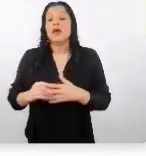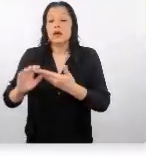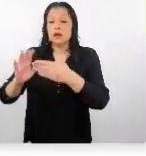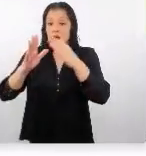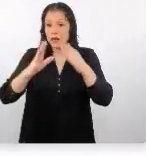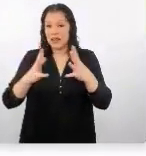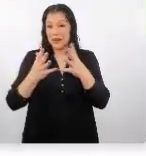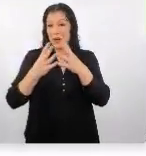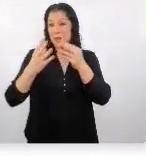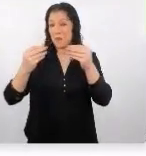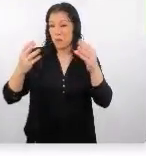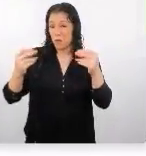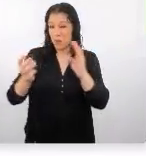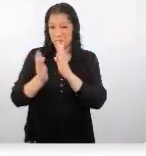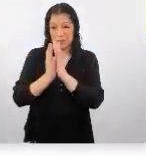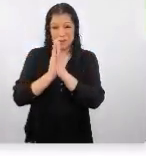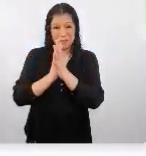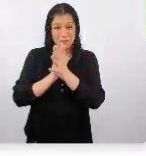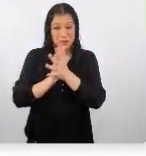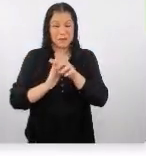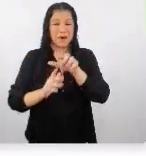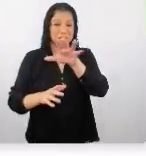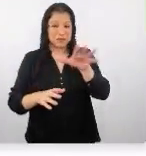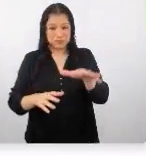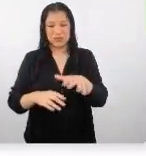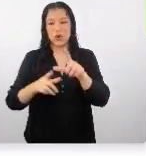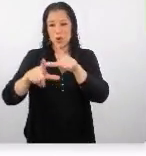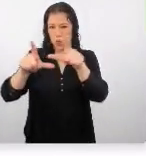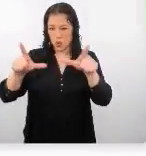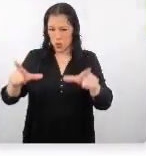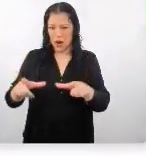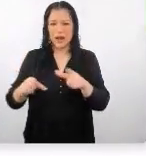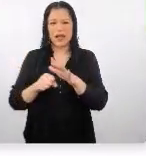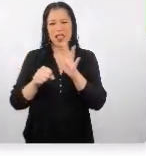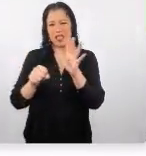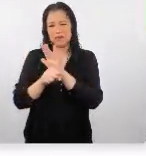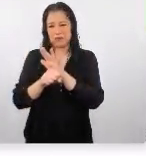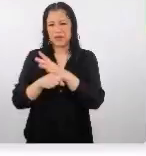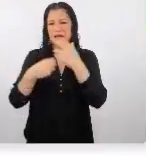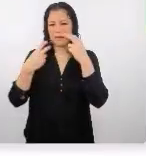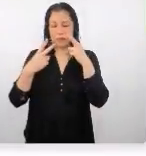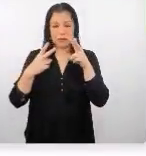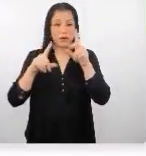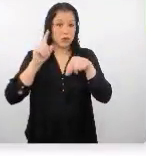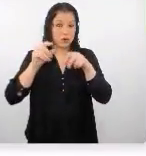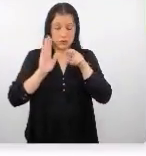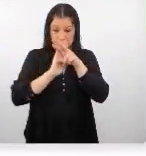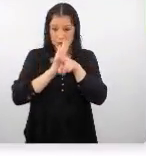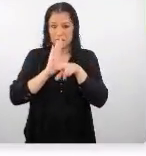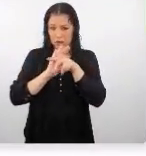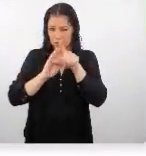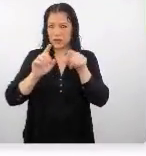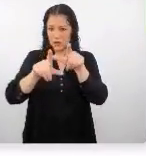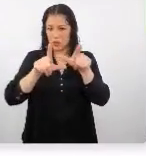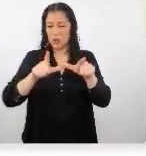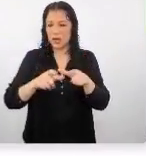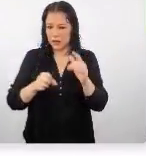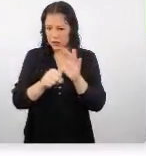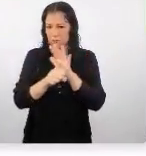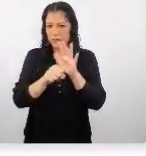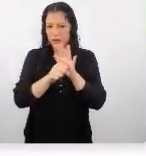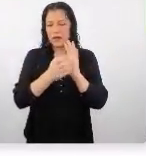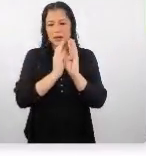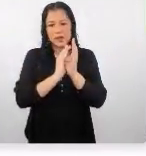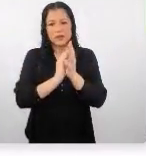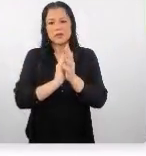aglomerada que tiene el metro y los lugares son completamente deben haber visto algunos videos o los que han estado ya también lo saben porque